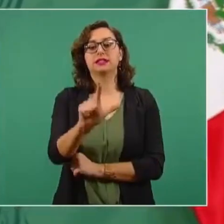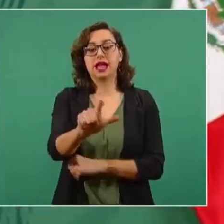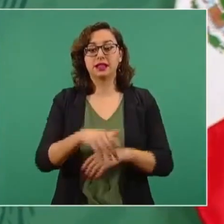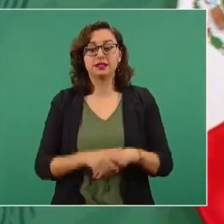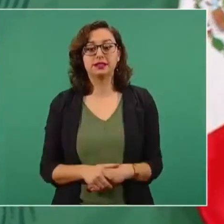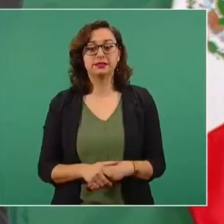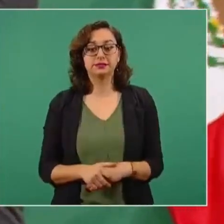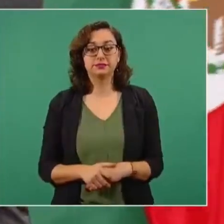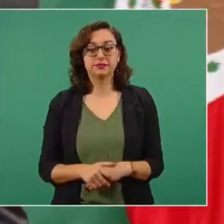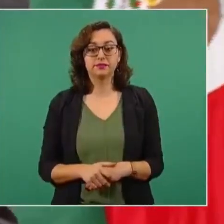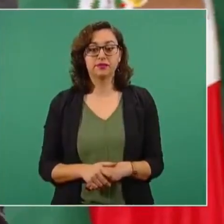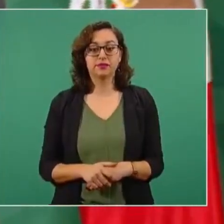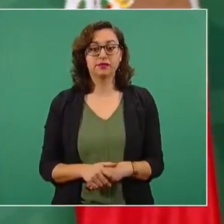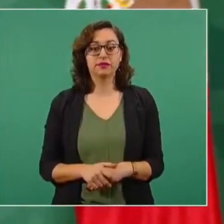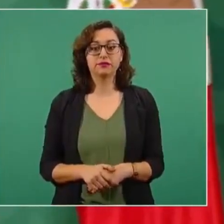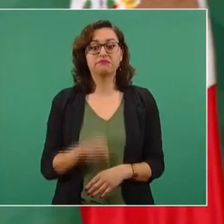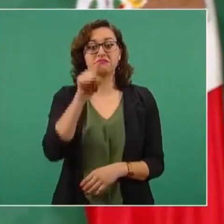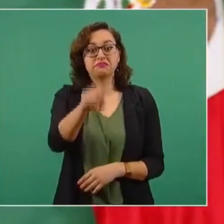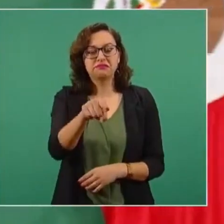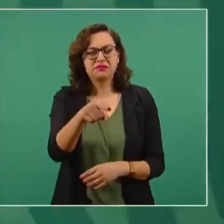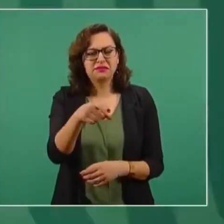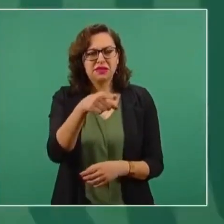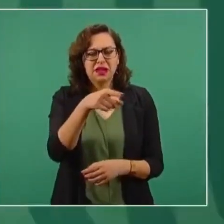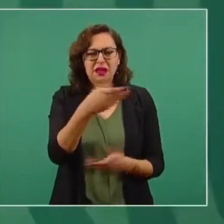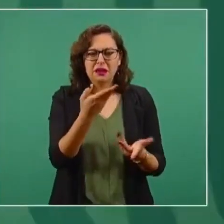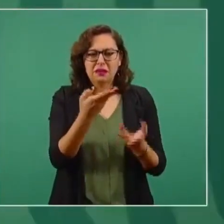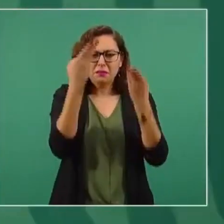tiene un crédito de Nacional Financiera,